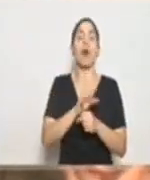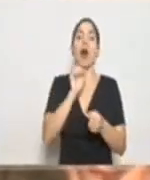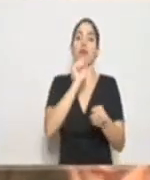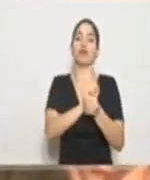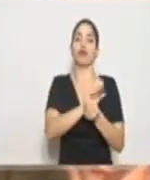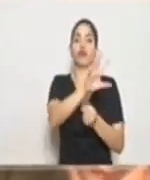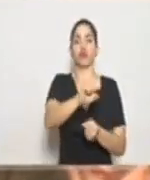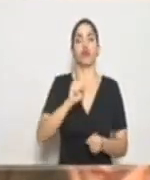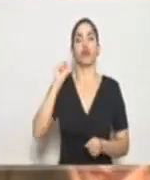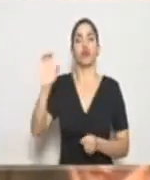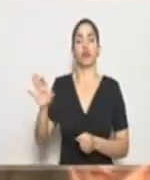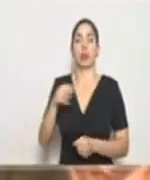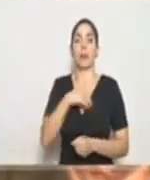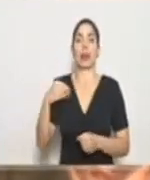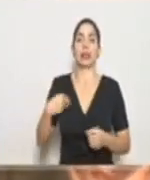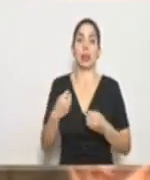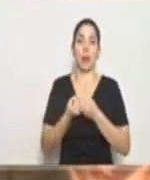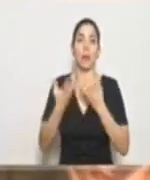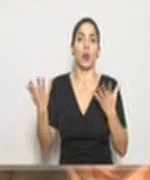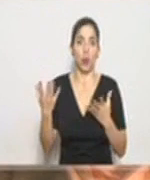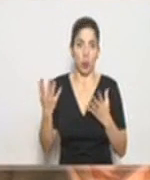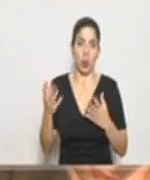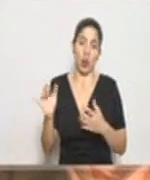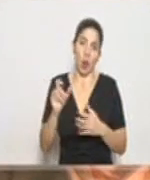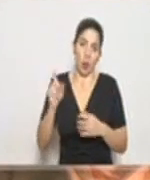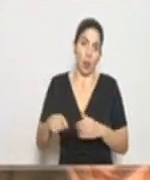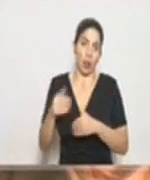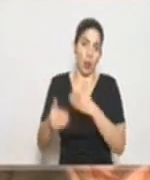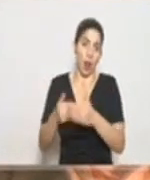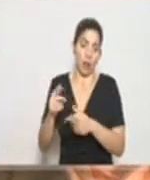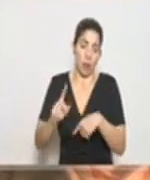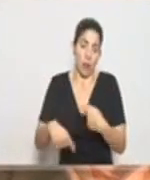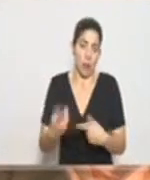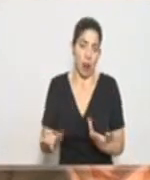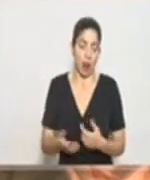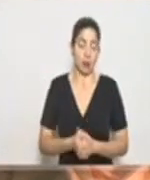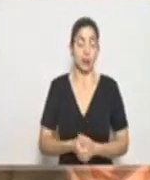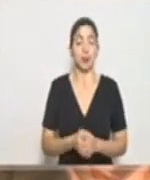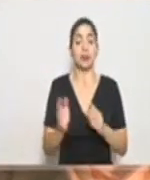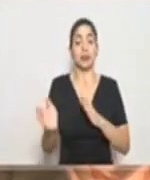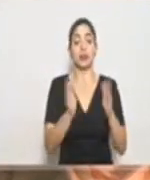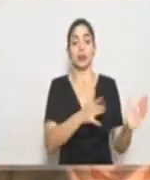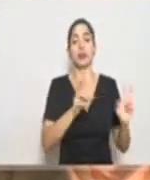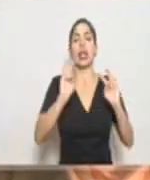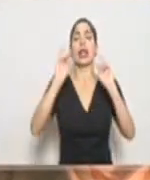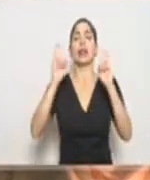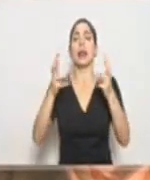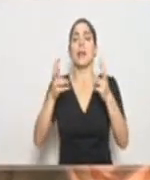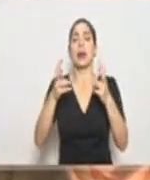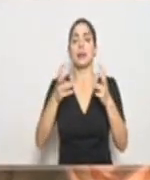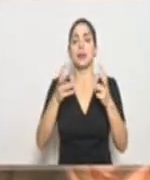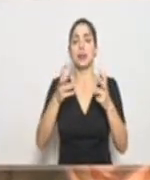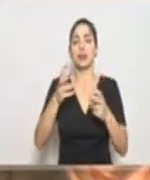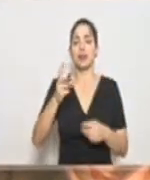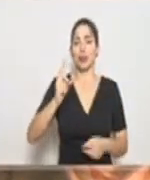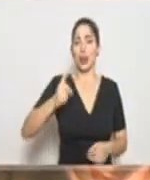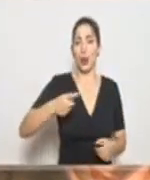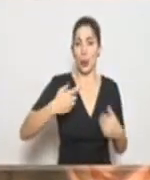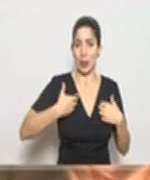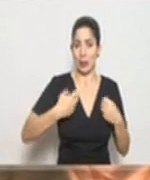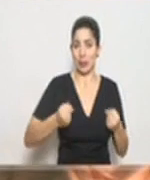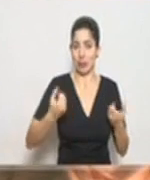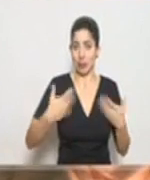al Ministerio Público tal y como corresponde. Además, en el tema de las órdenes